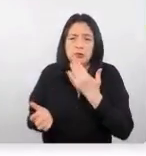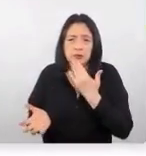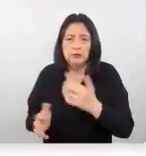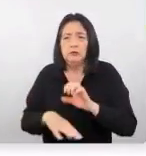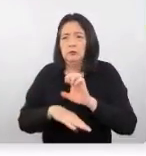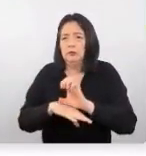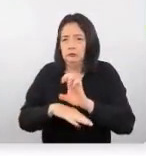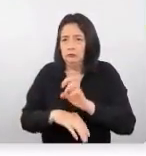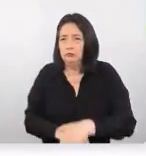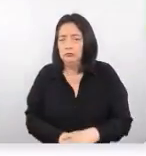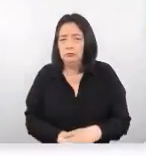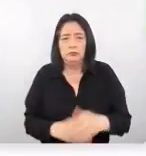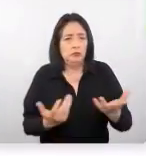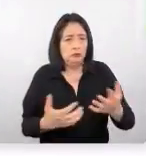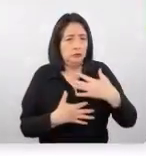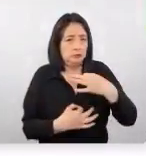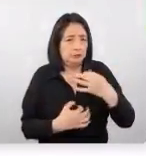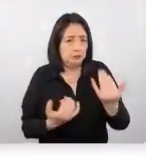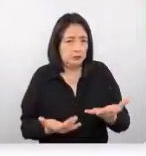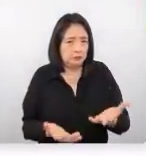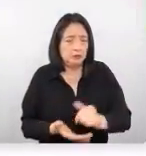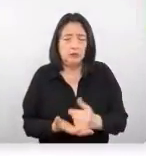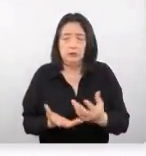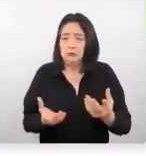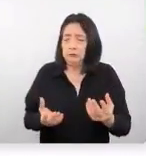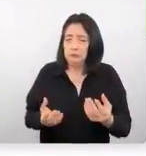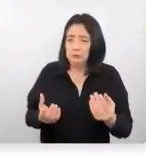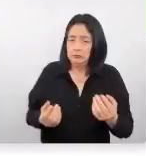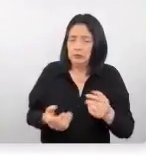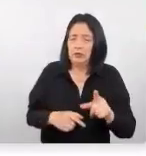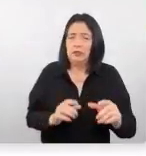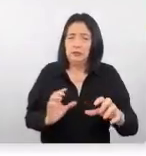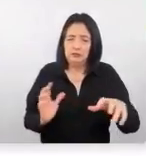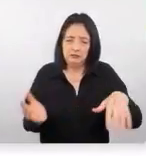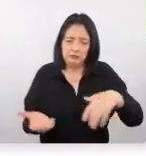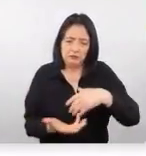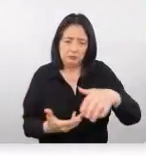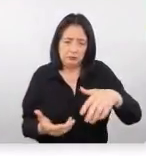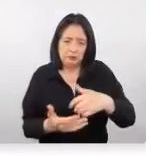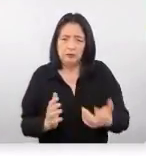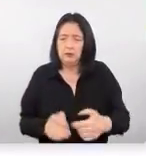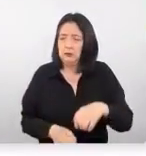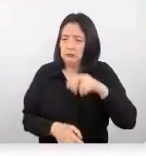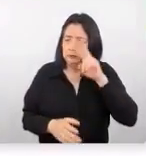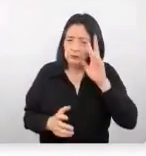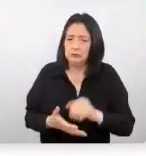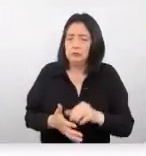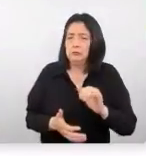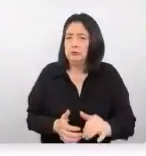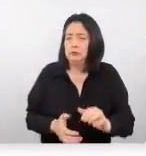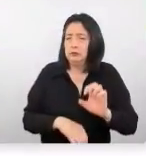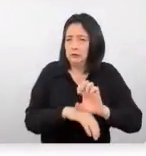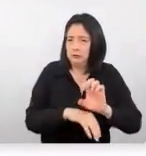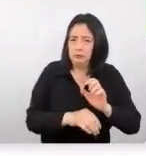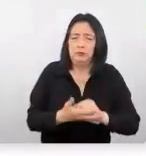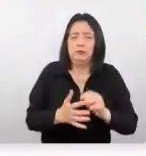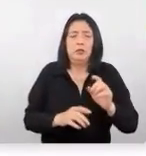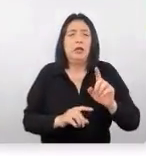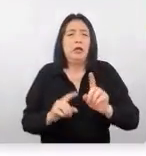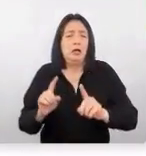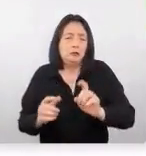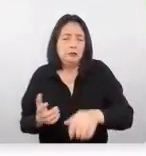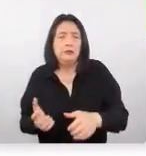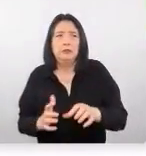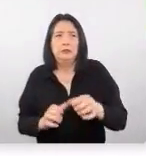Ecuador lo interesante aquí es que muchas veces hay esa combinación entre Perú y Ecuador no hacen actividades en